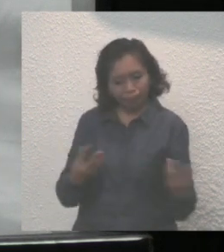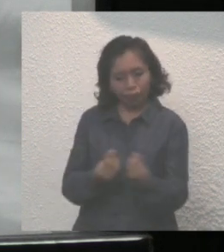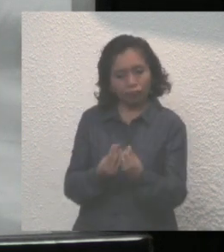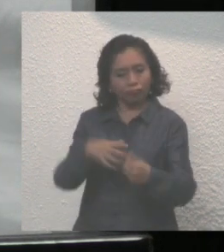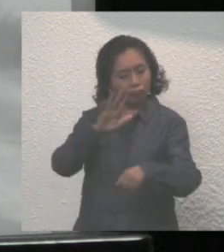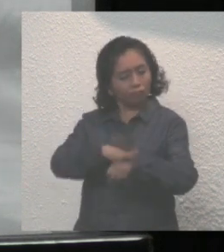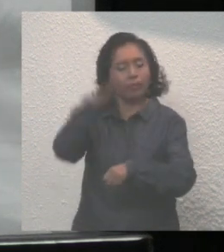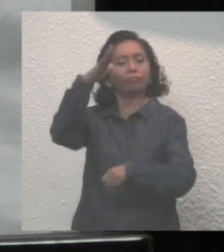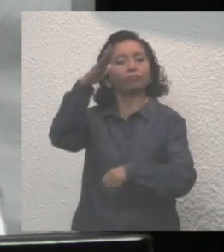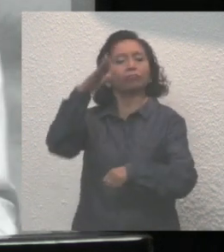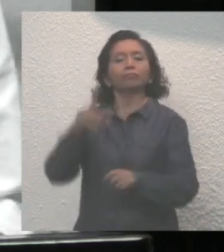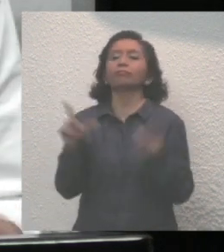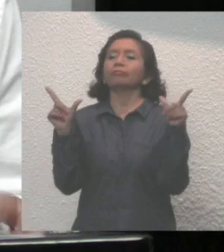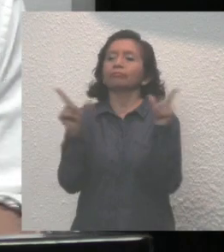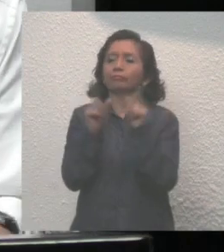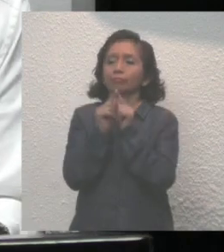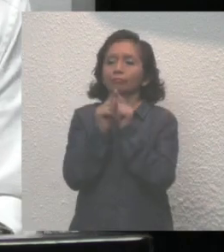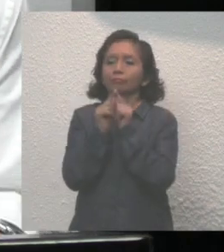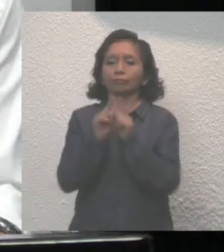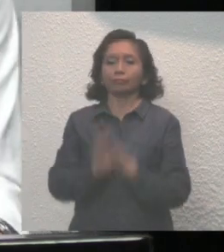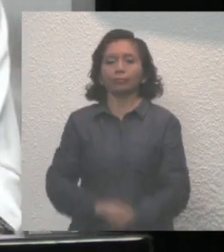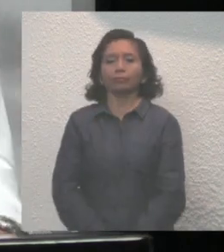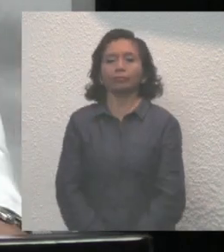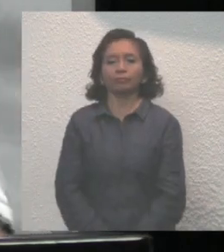cuanto. Aplausos